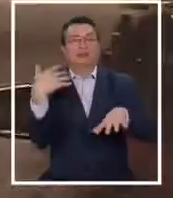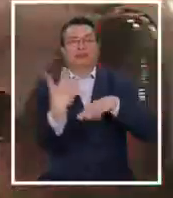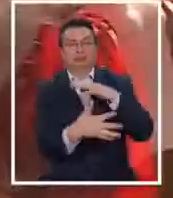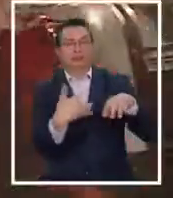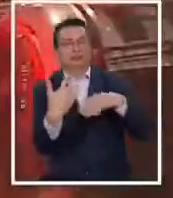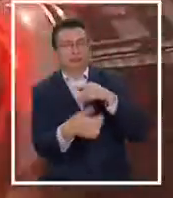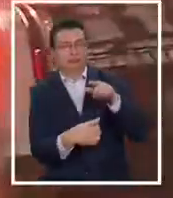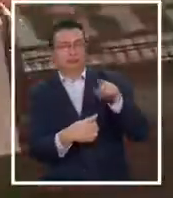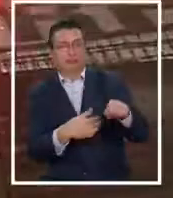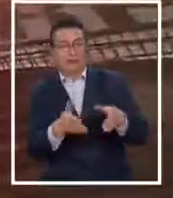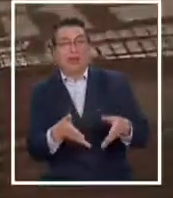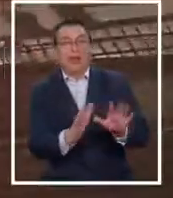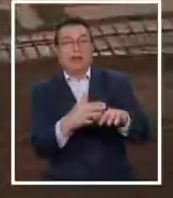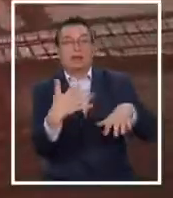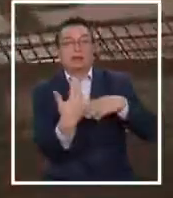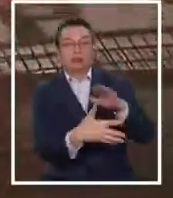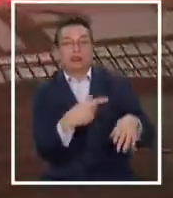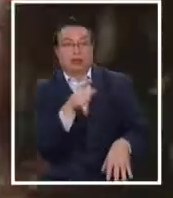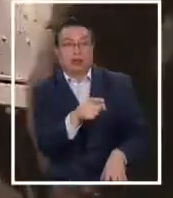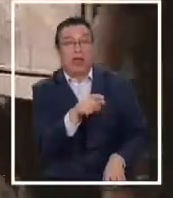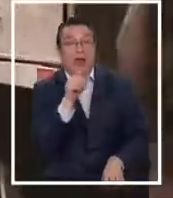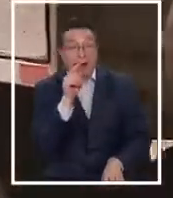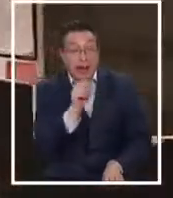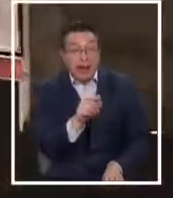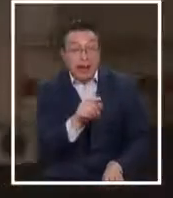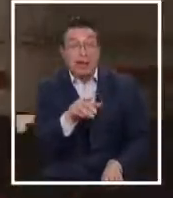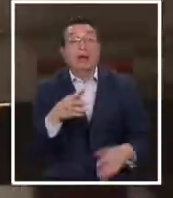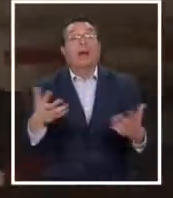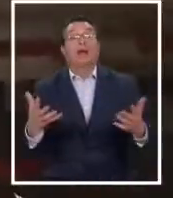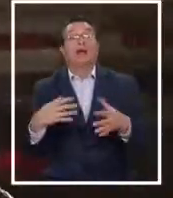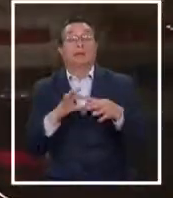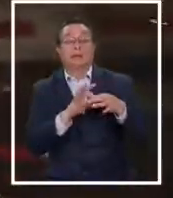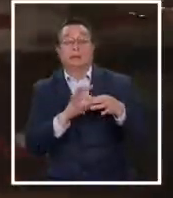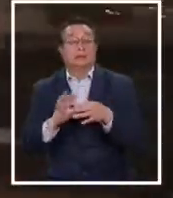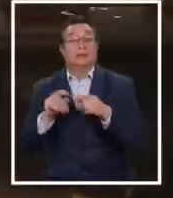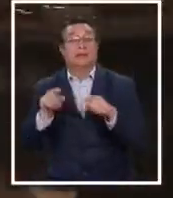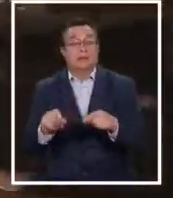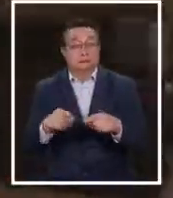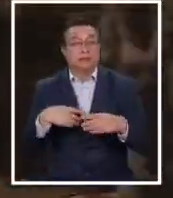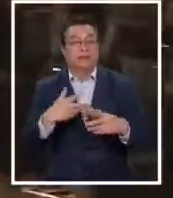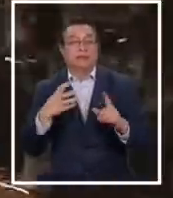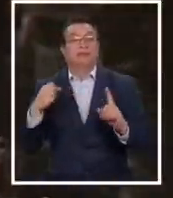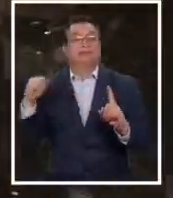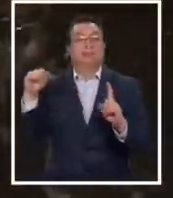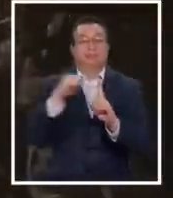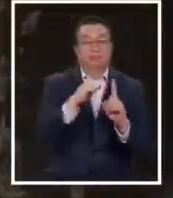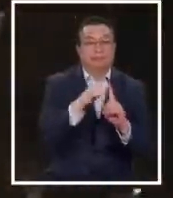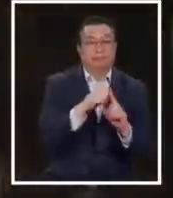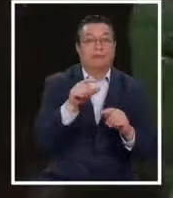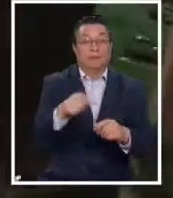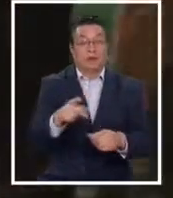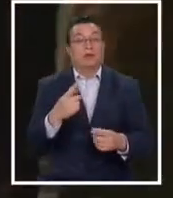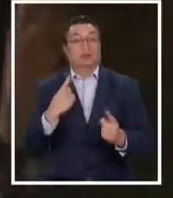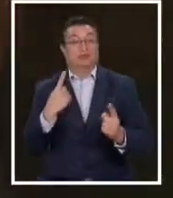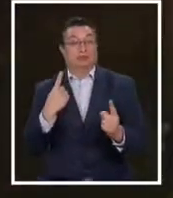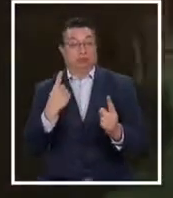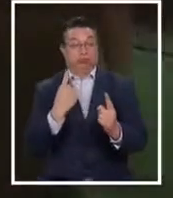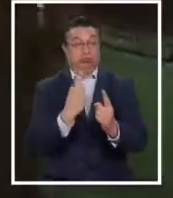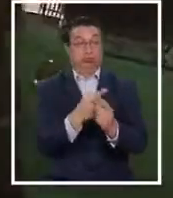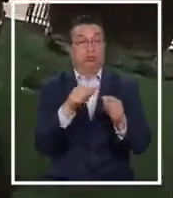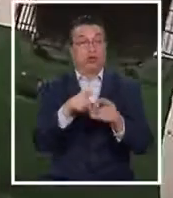algunos desórdenes en la vía pública. Es ahí entonces cuando se produce esta agresión. Se acercan a este